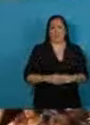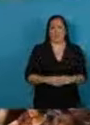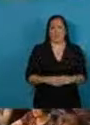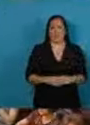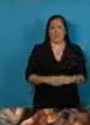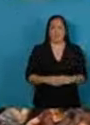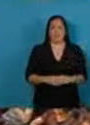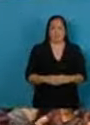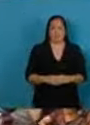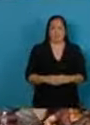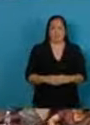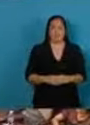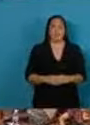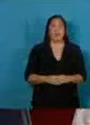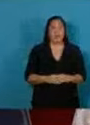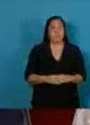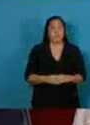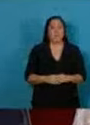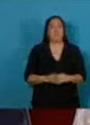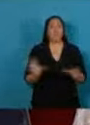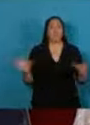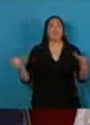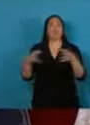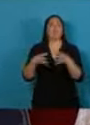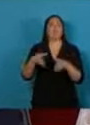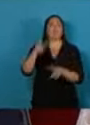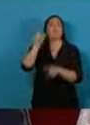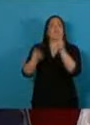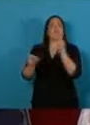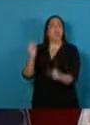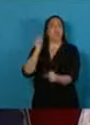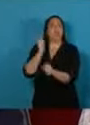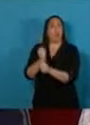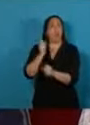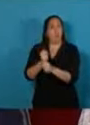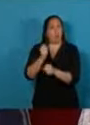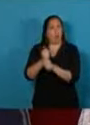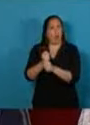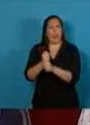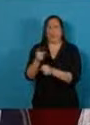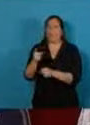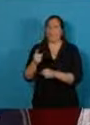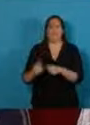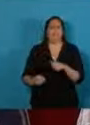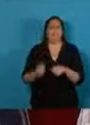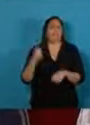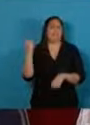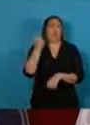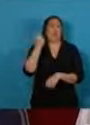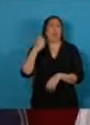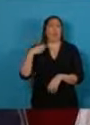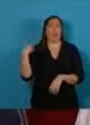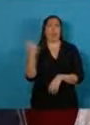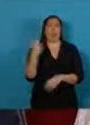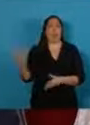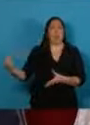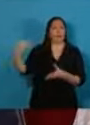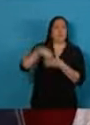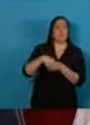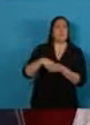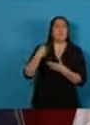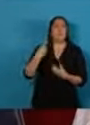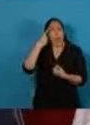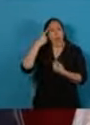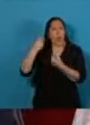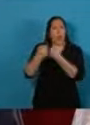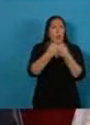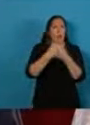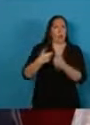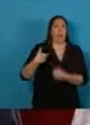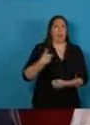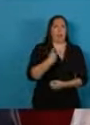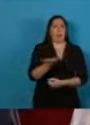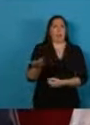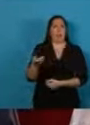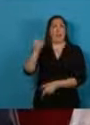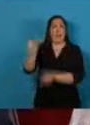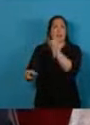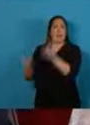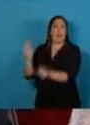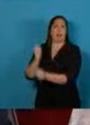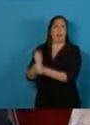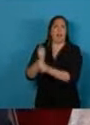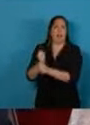junto al movimiento obrero organizado columna vertebral del acuerdo social también vamos a impulsar un esencial